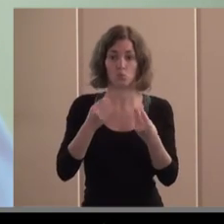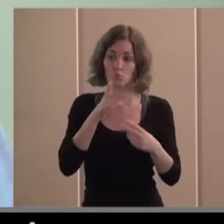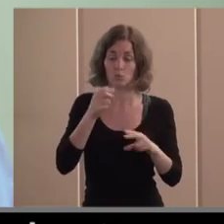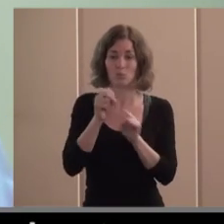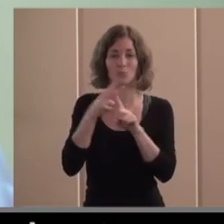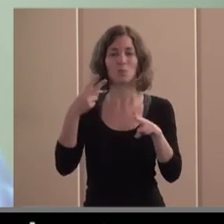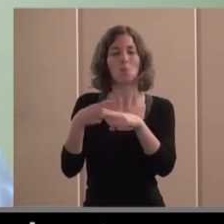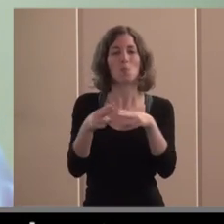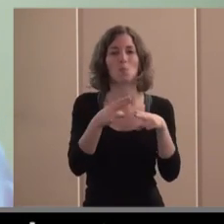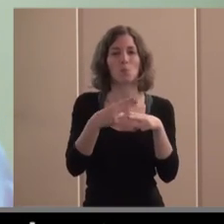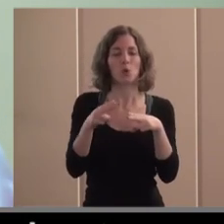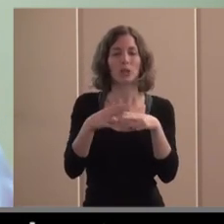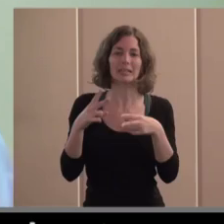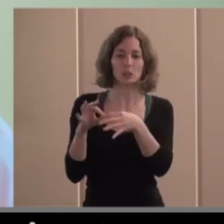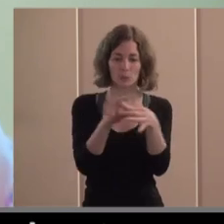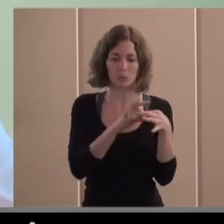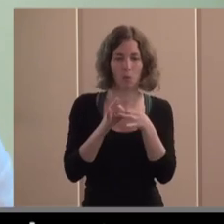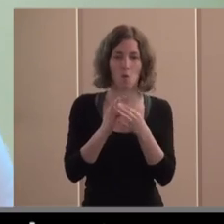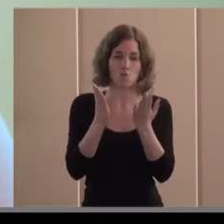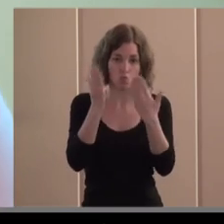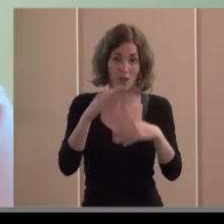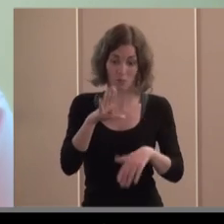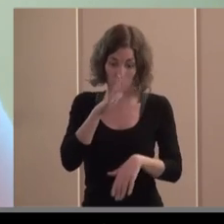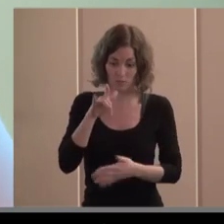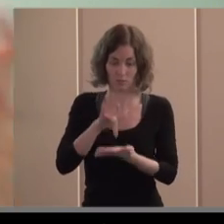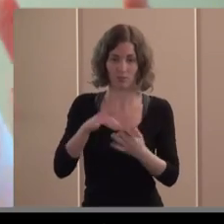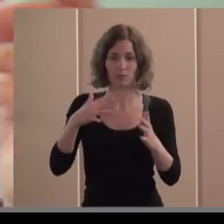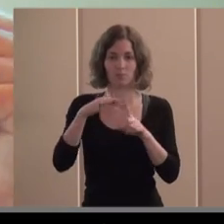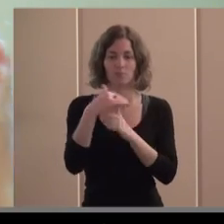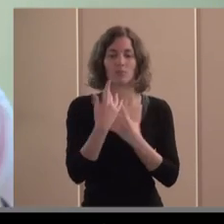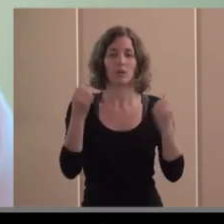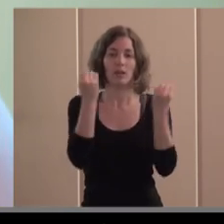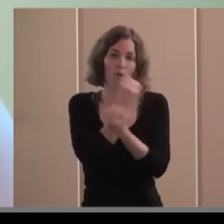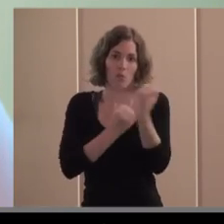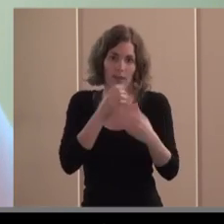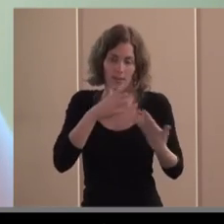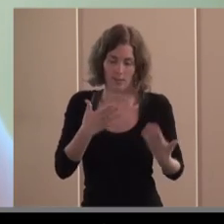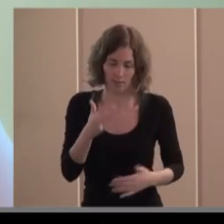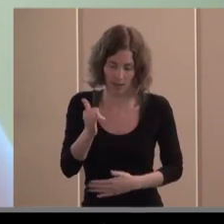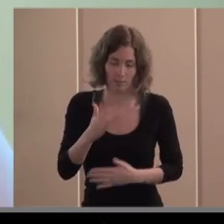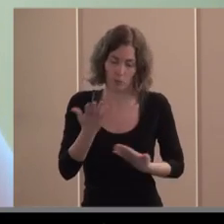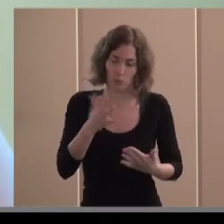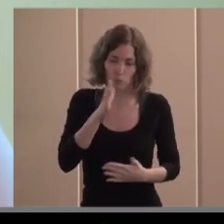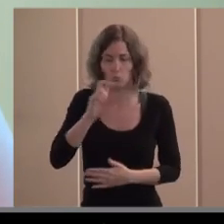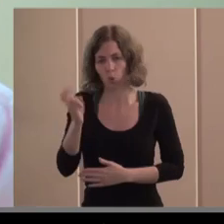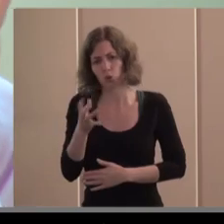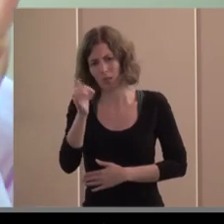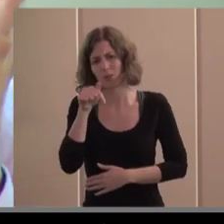que es lo que está lastrando la actual situación económica precisamente entre otras cosas